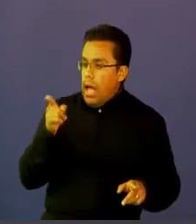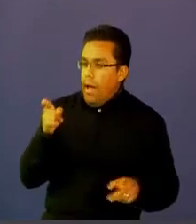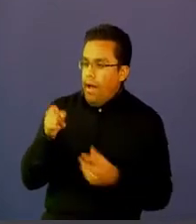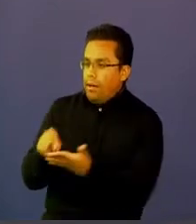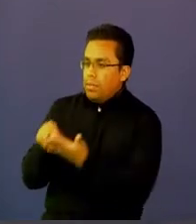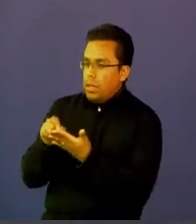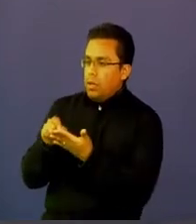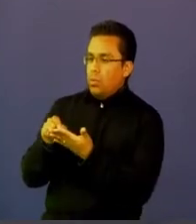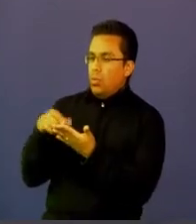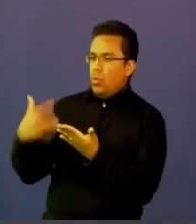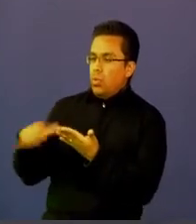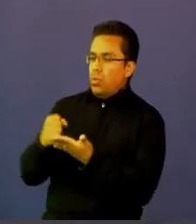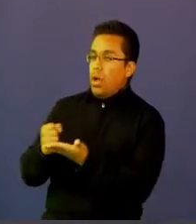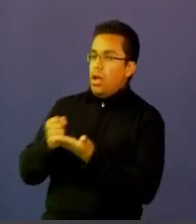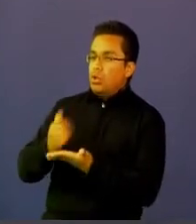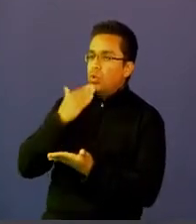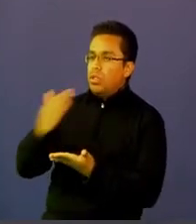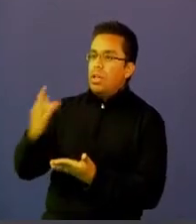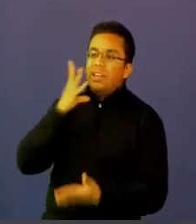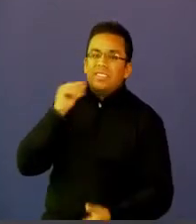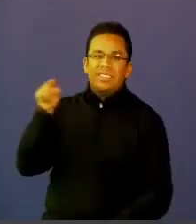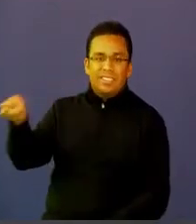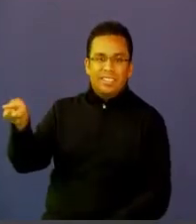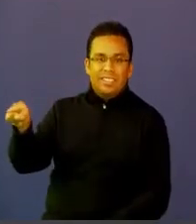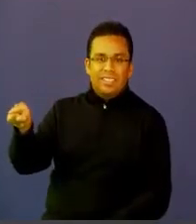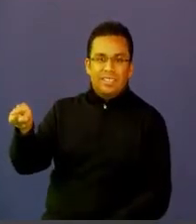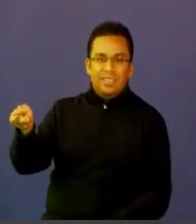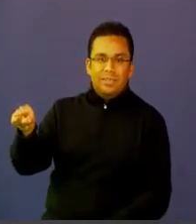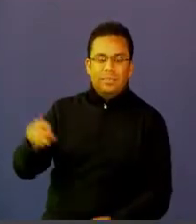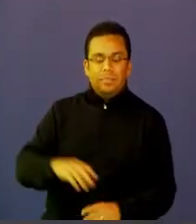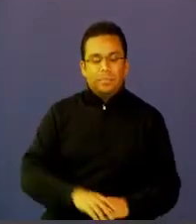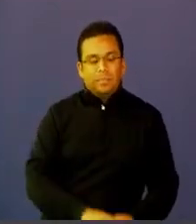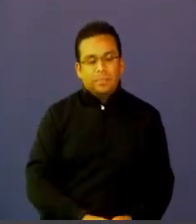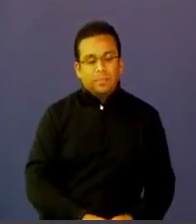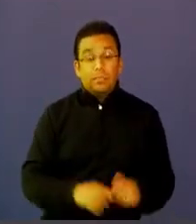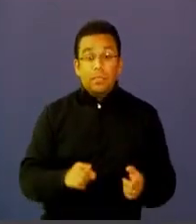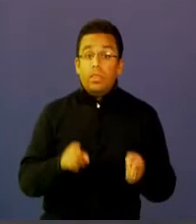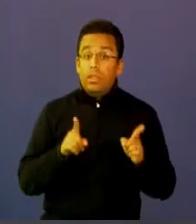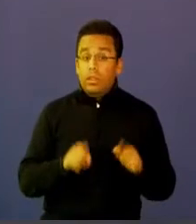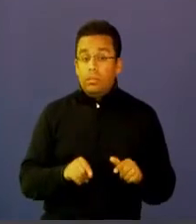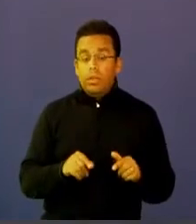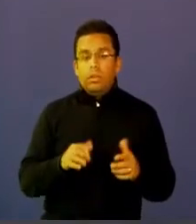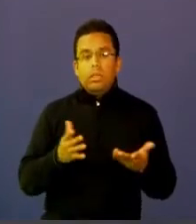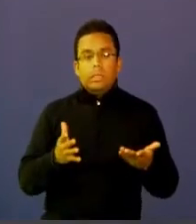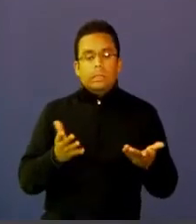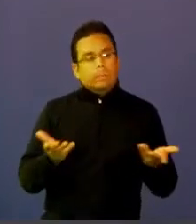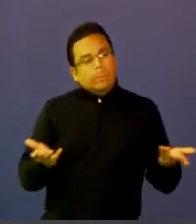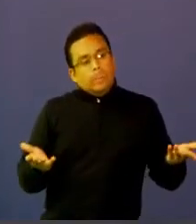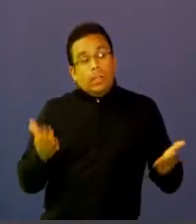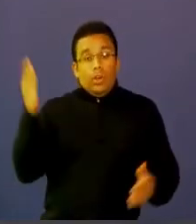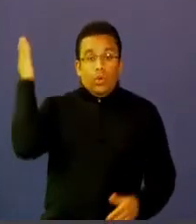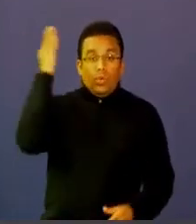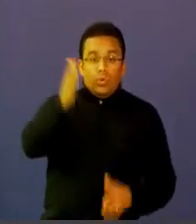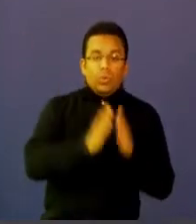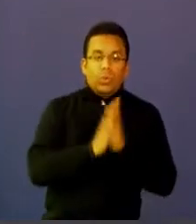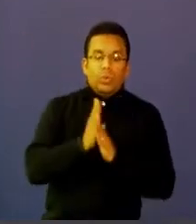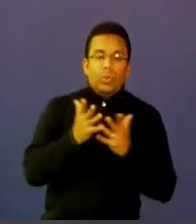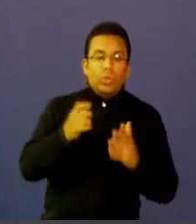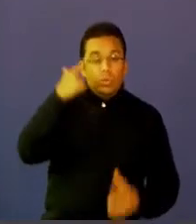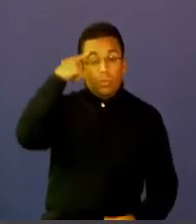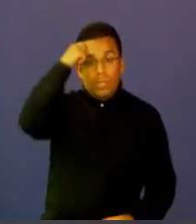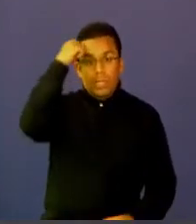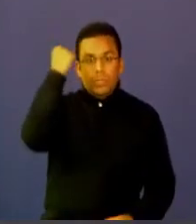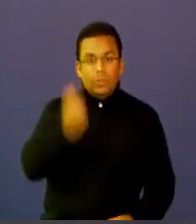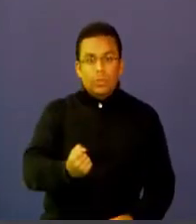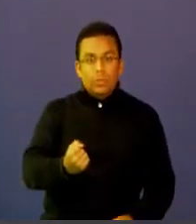para las políticas públicas y yo quiero para ir cerrando hablar un poco de qué retos nos esperan la formación docente.